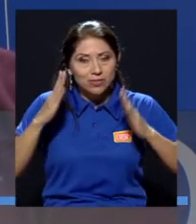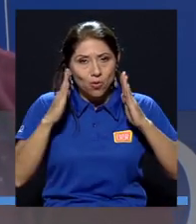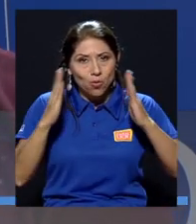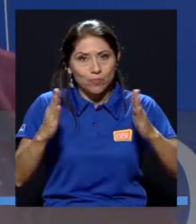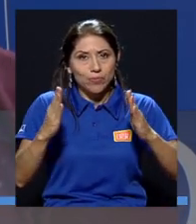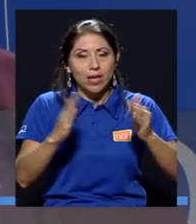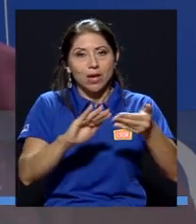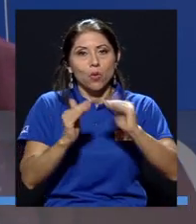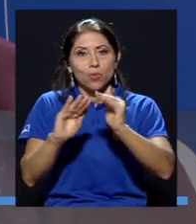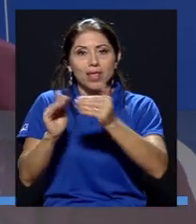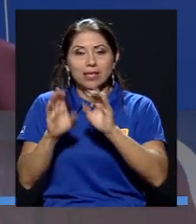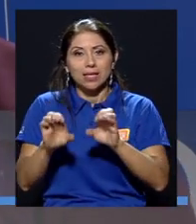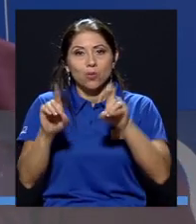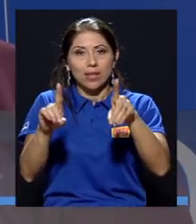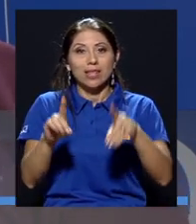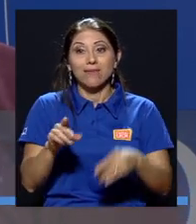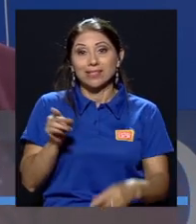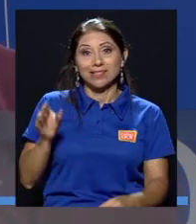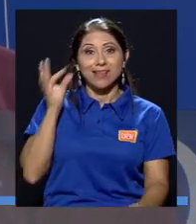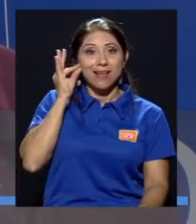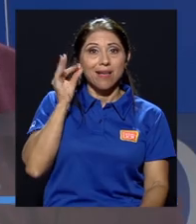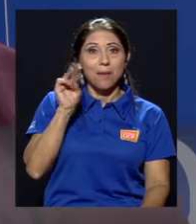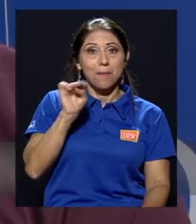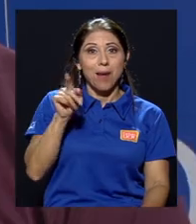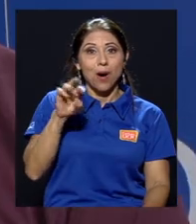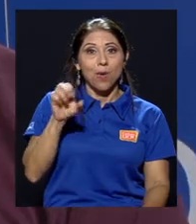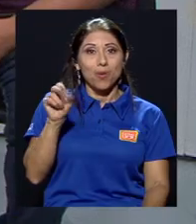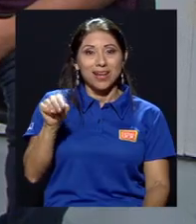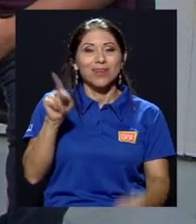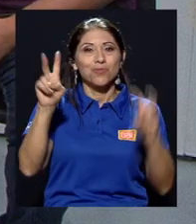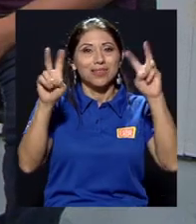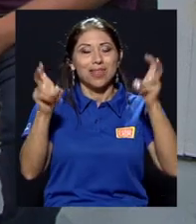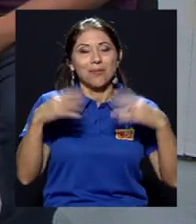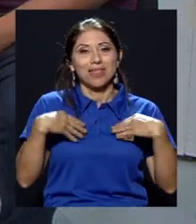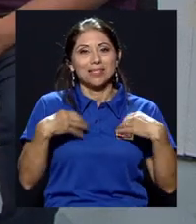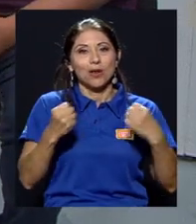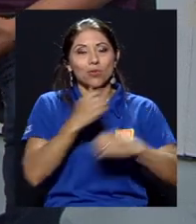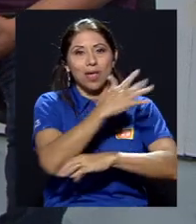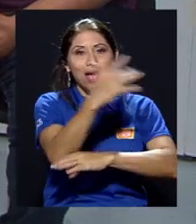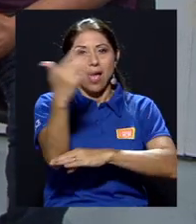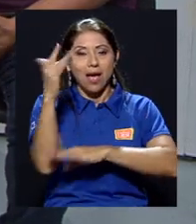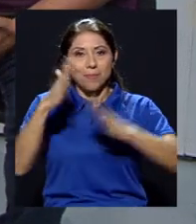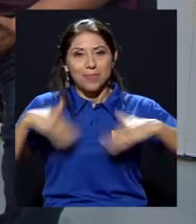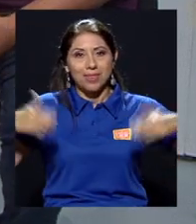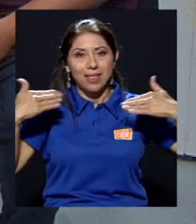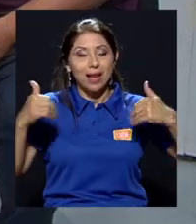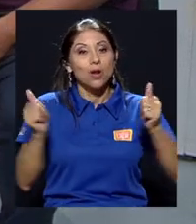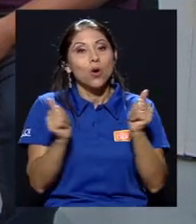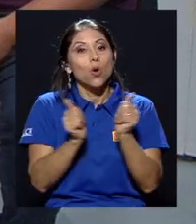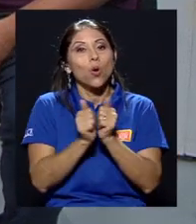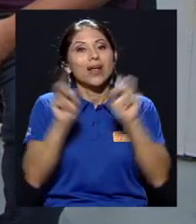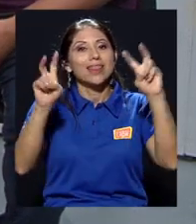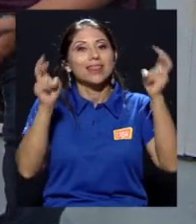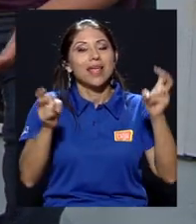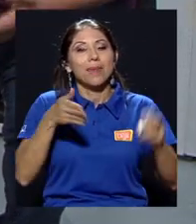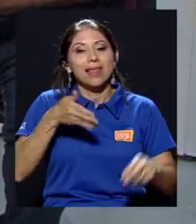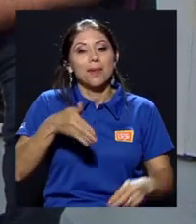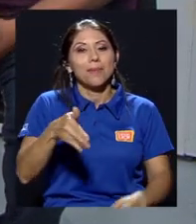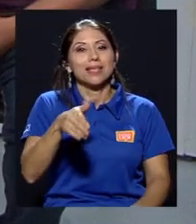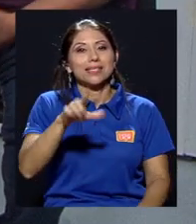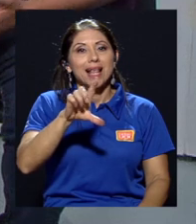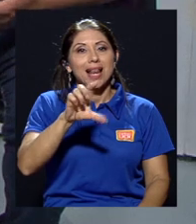educativas. Mauren tiene el tema de salud ambiental con el tema del pez león y se han desarrollado,